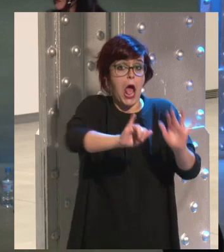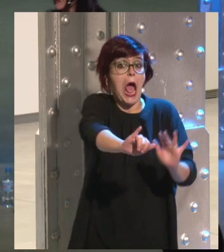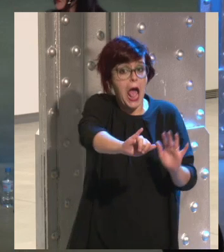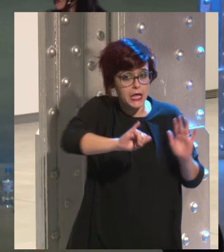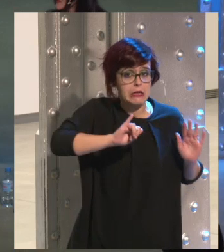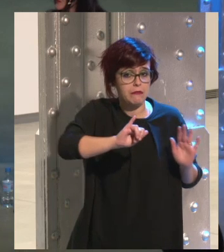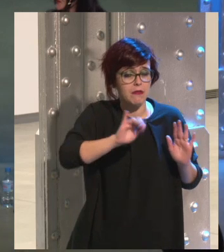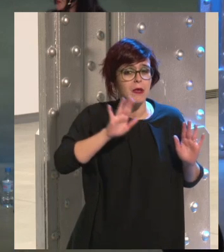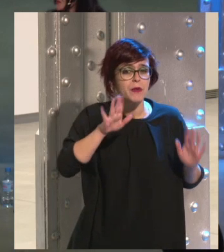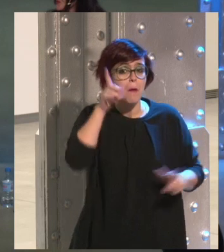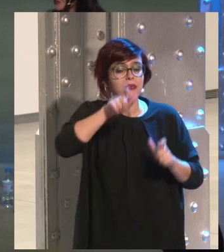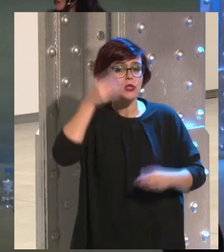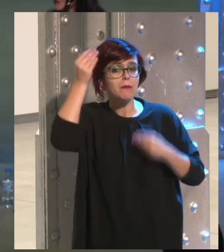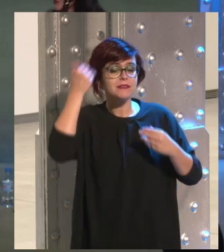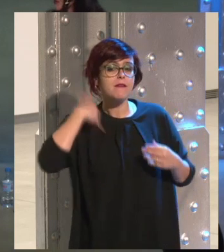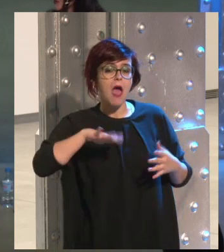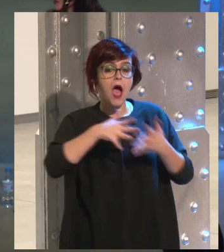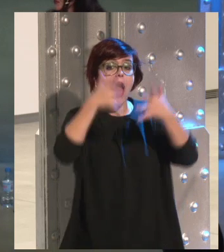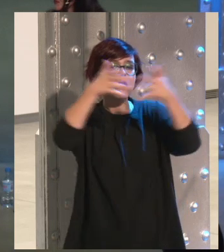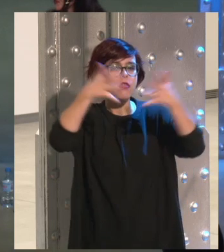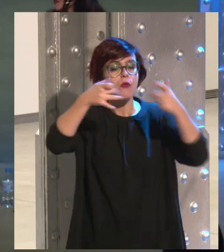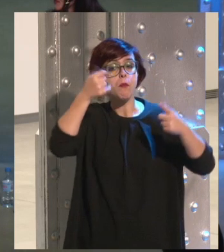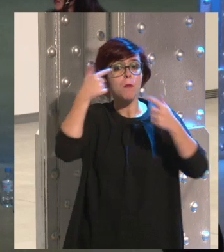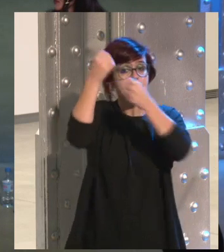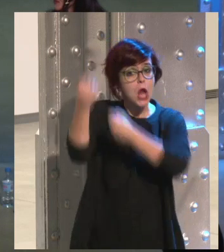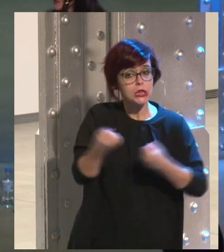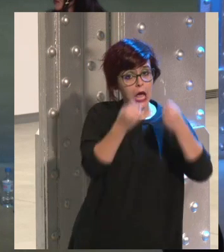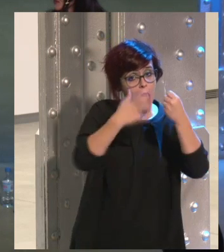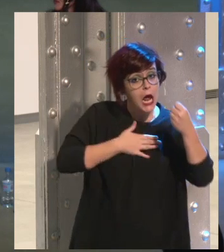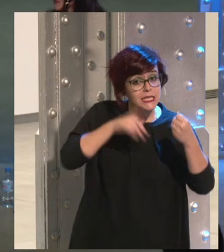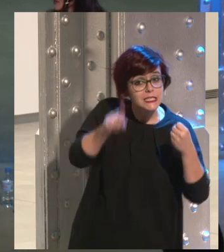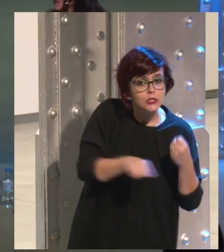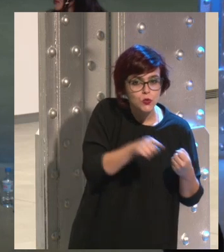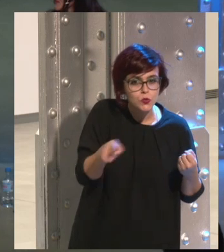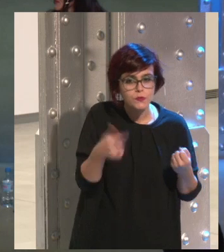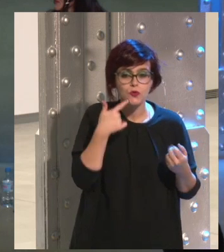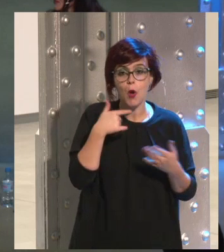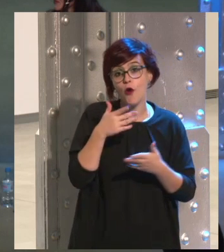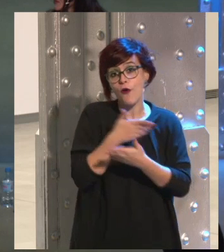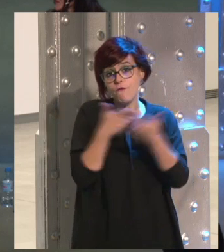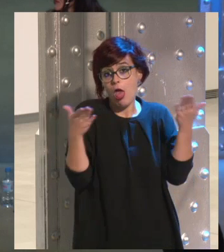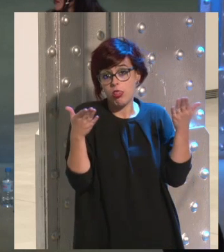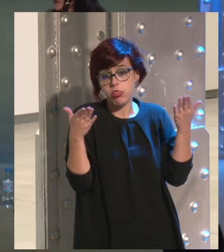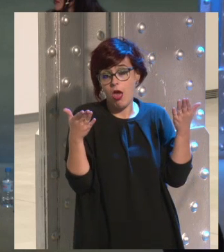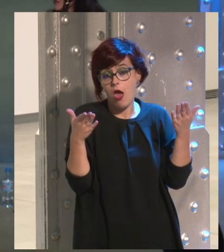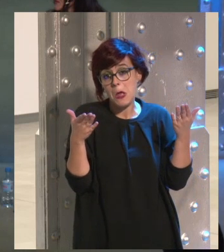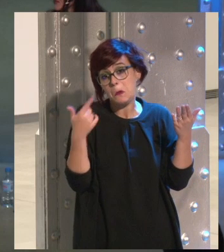hay mucha gente que piensa que están redactadas para proteger su privacidad. Hay una especie como de confianza en